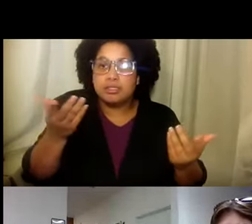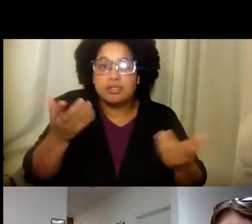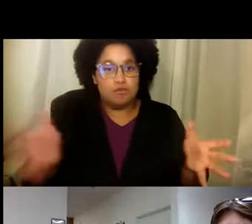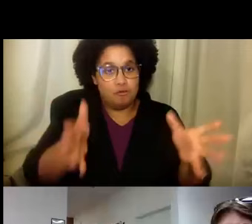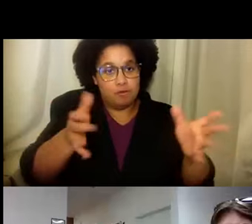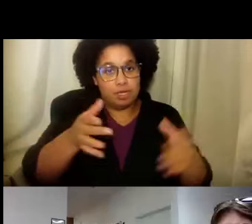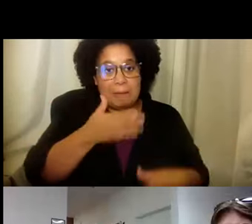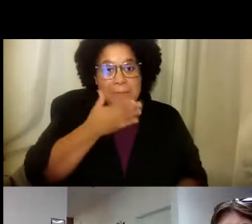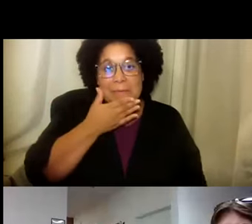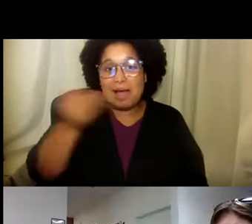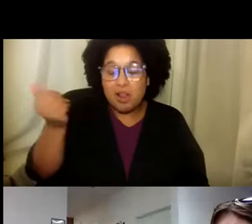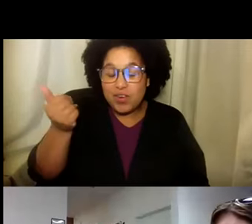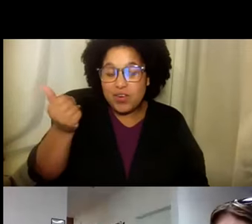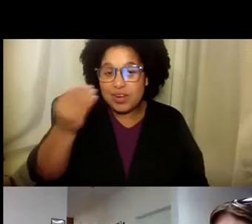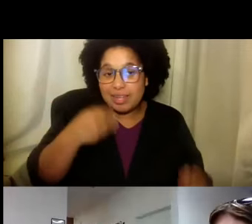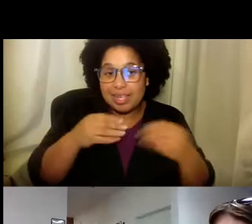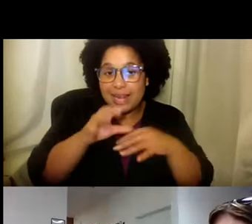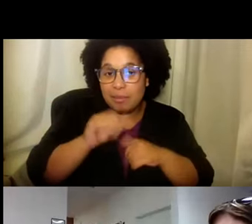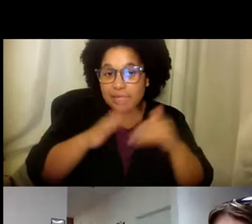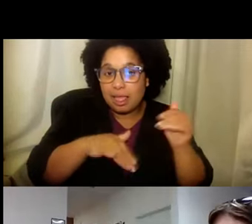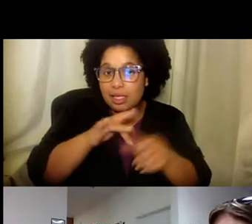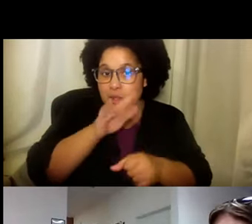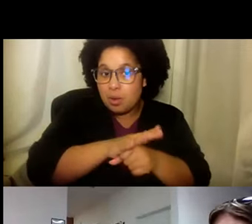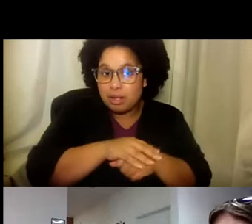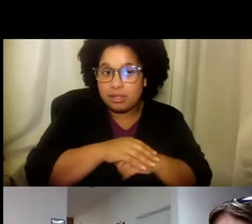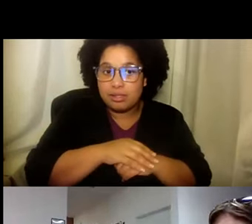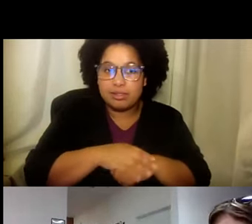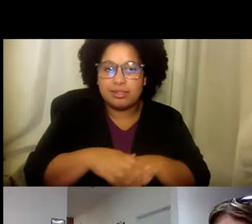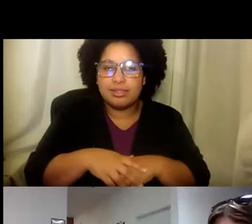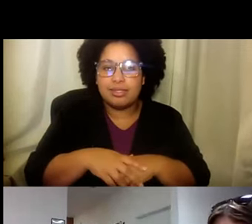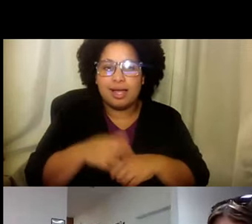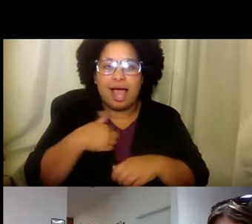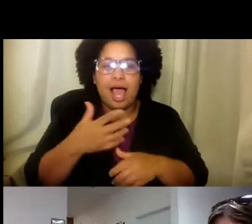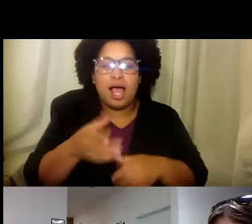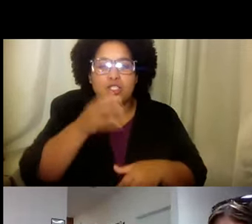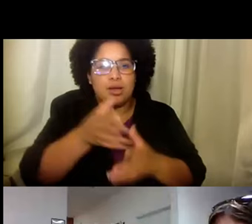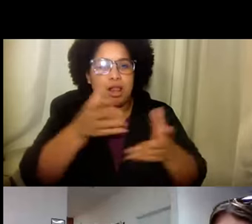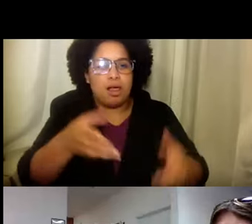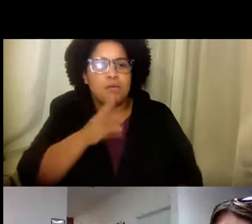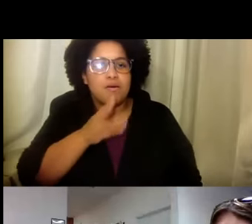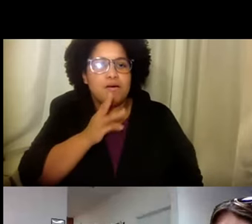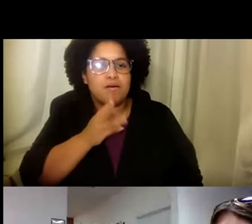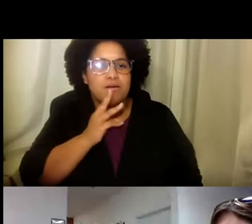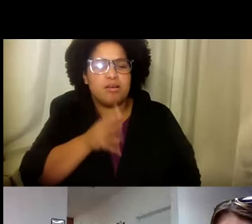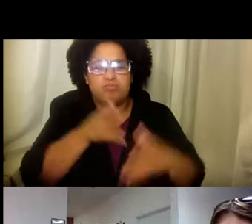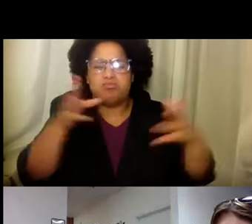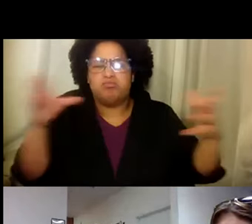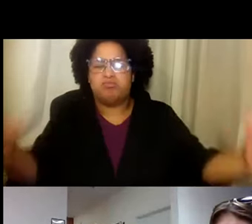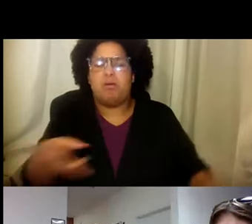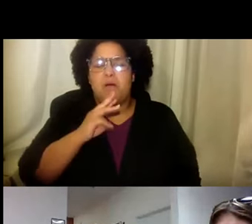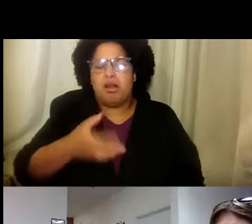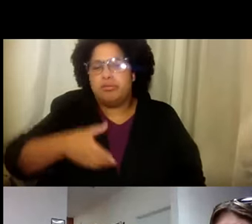ayudado. O tal vez. Te animo. A. Tomar algo más. Solable. Que no sea. Soda.